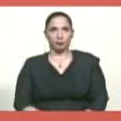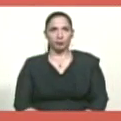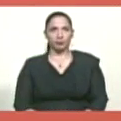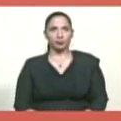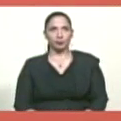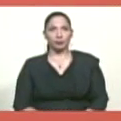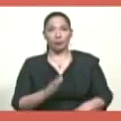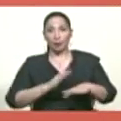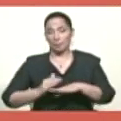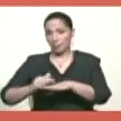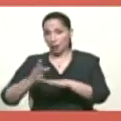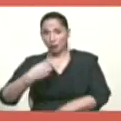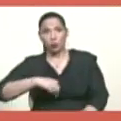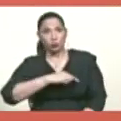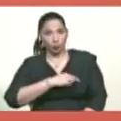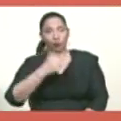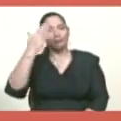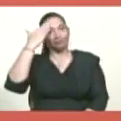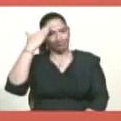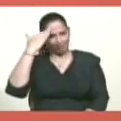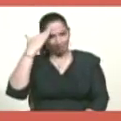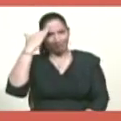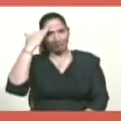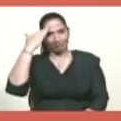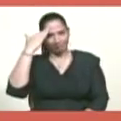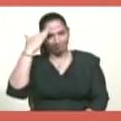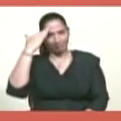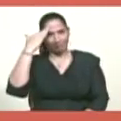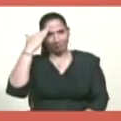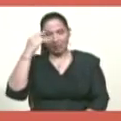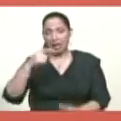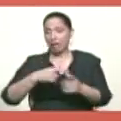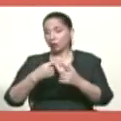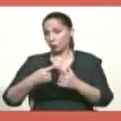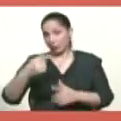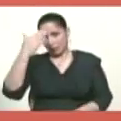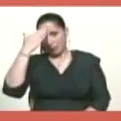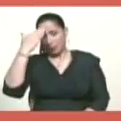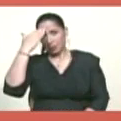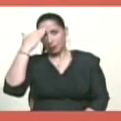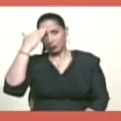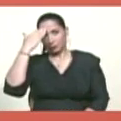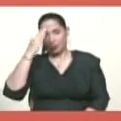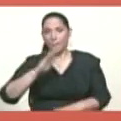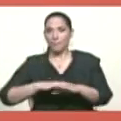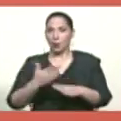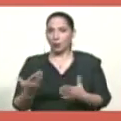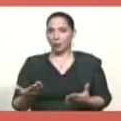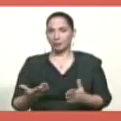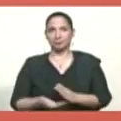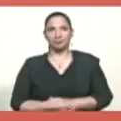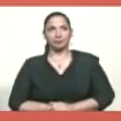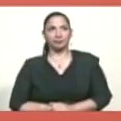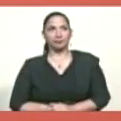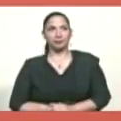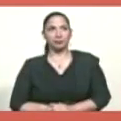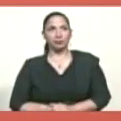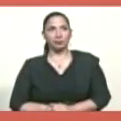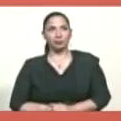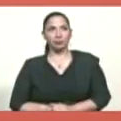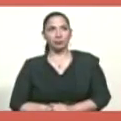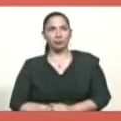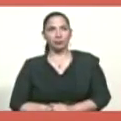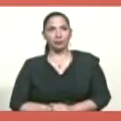Lo que pasa es que nosotros también lo sabíamos. Y también lo sabíamos porque resulta que a García